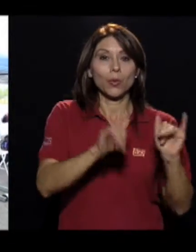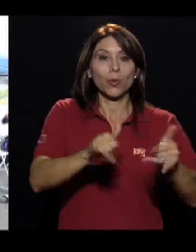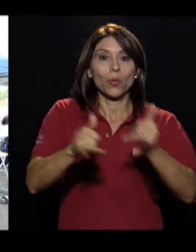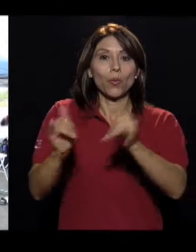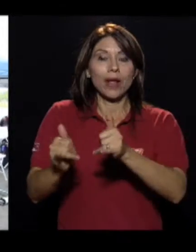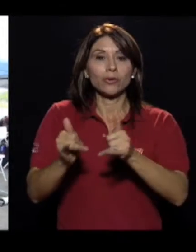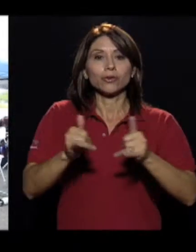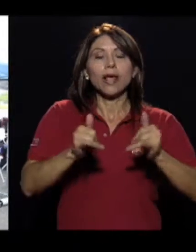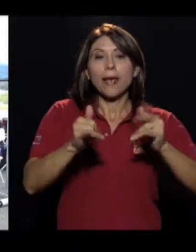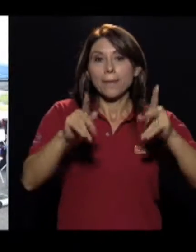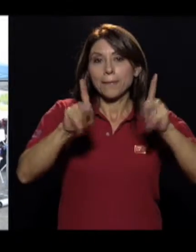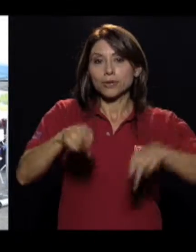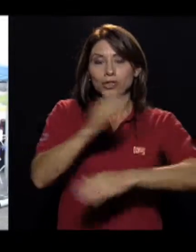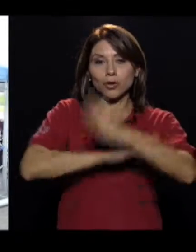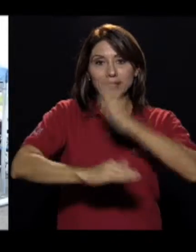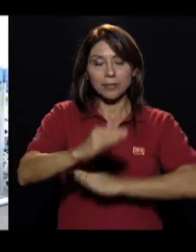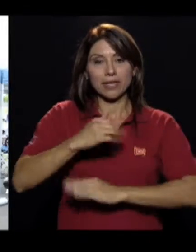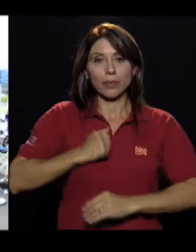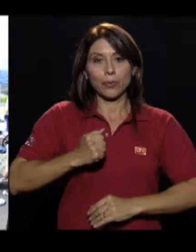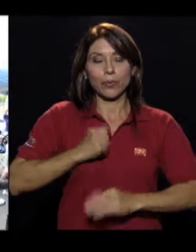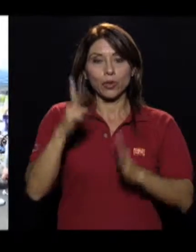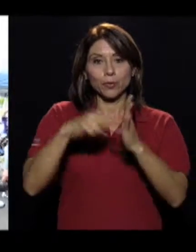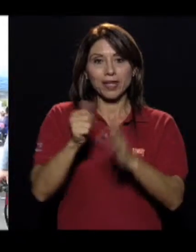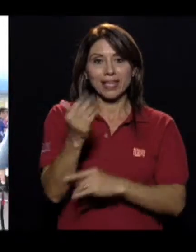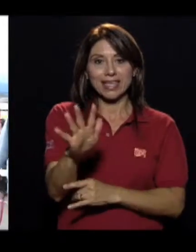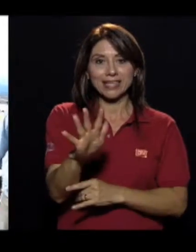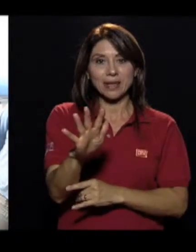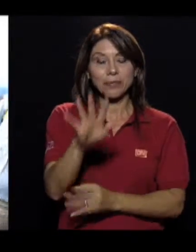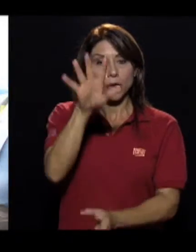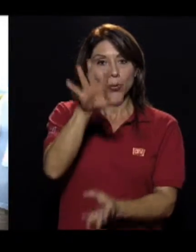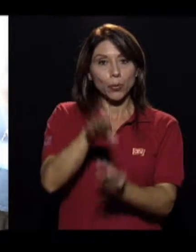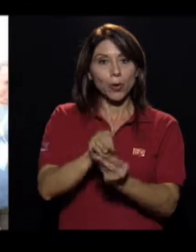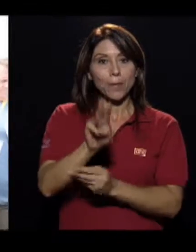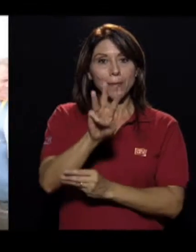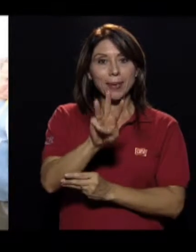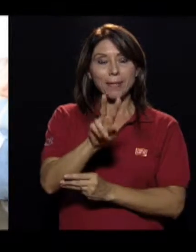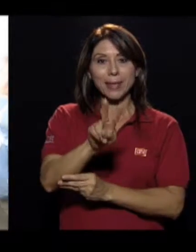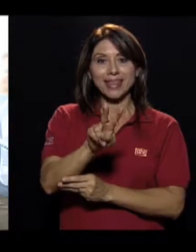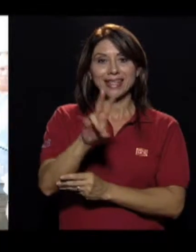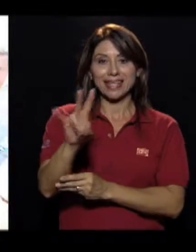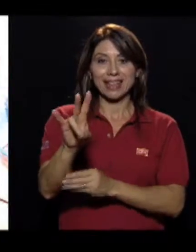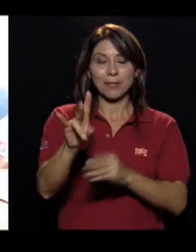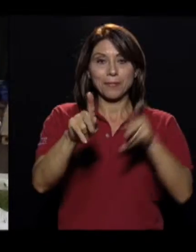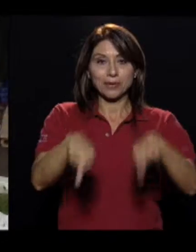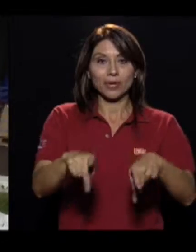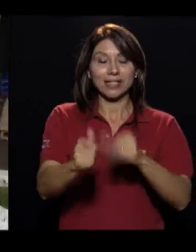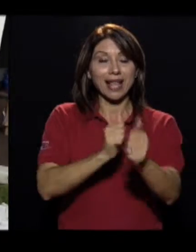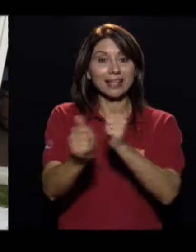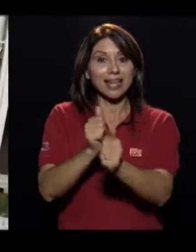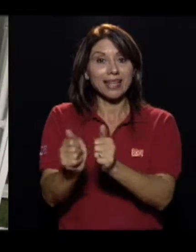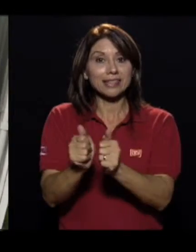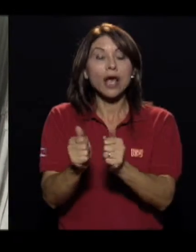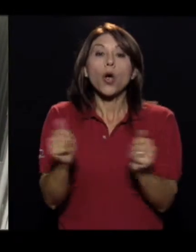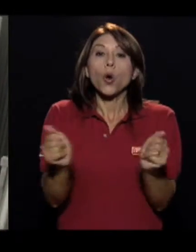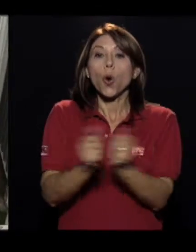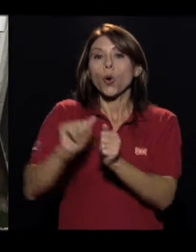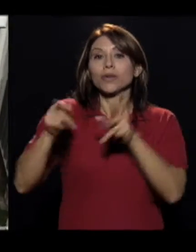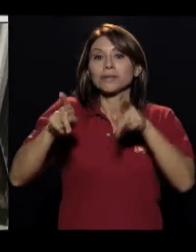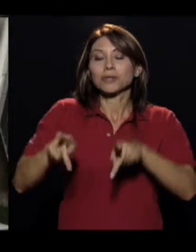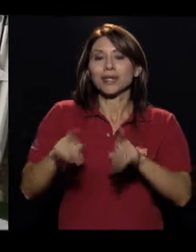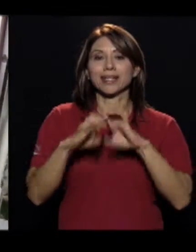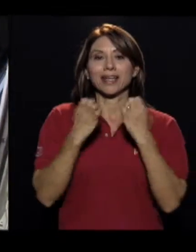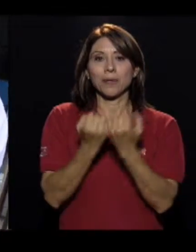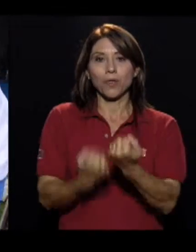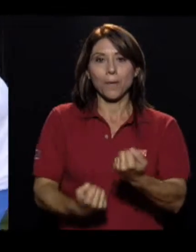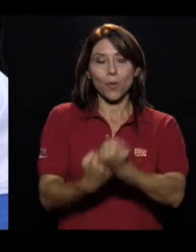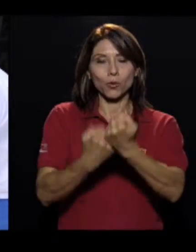Durante las recientes justas para Panamericanos Toronto 2015, nuestros 27 atletas estuvieron también acompañados por un equipo